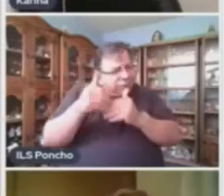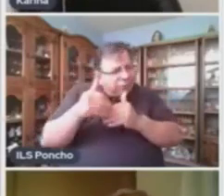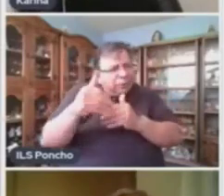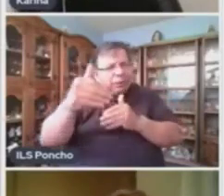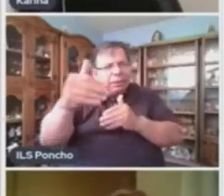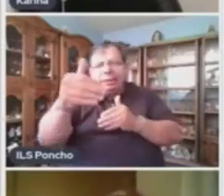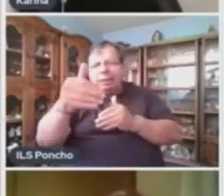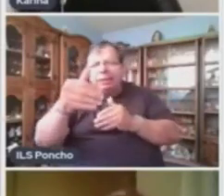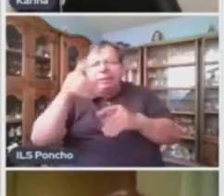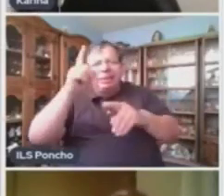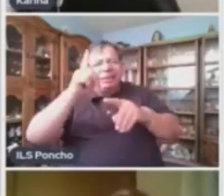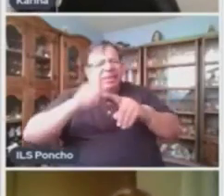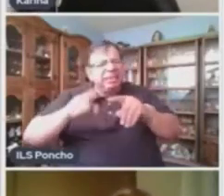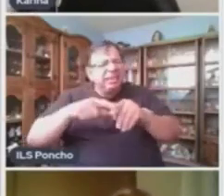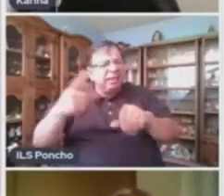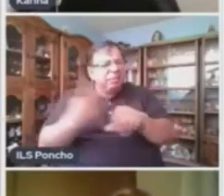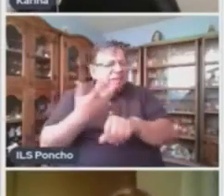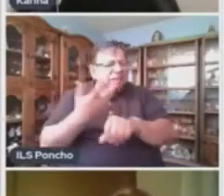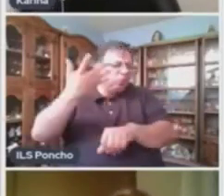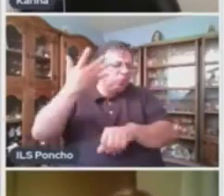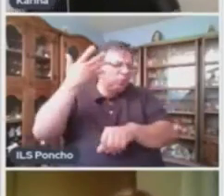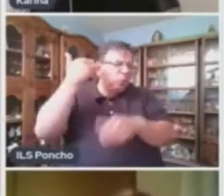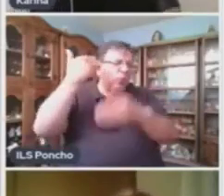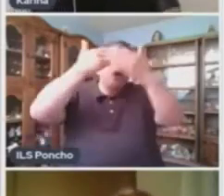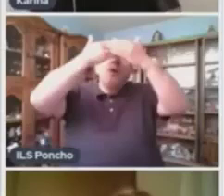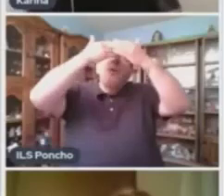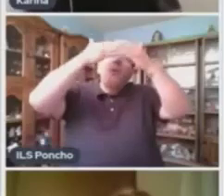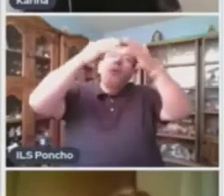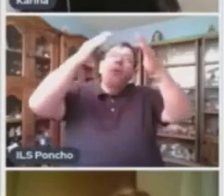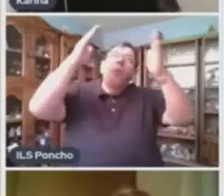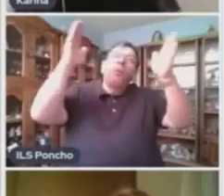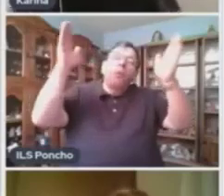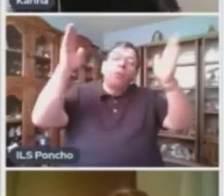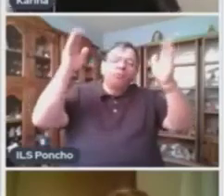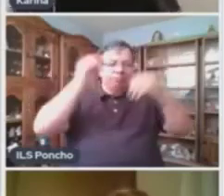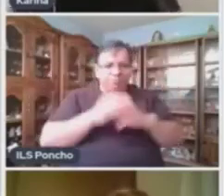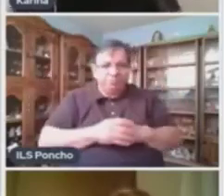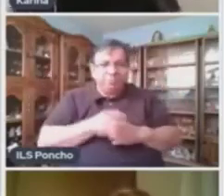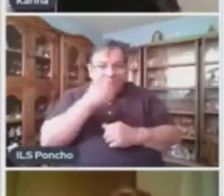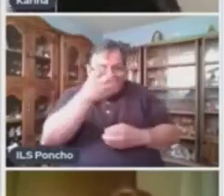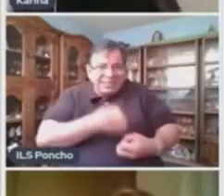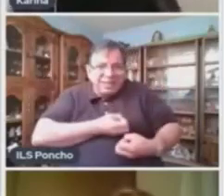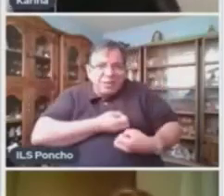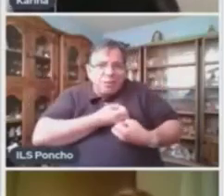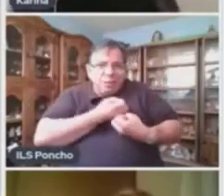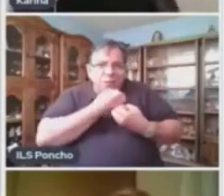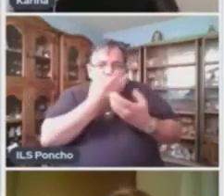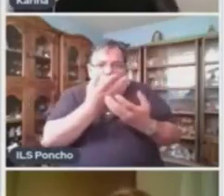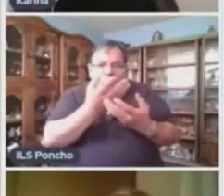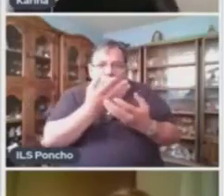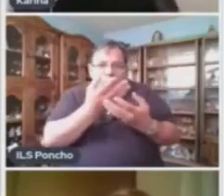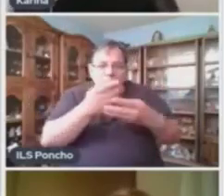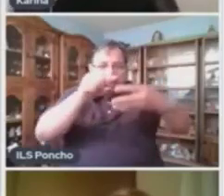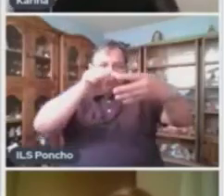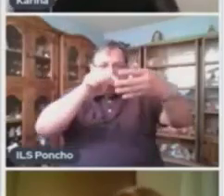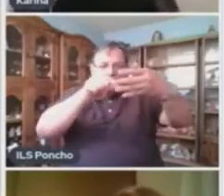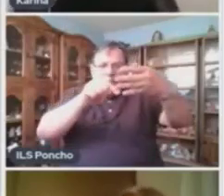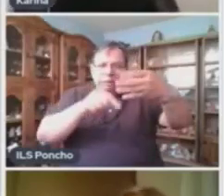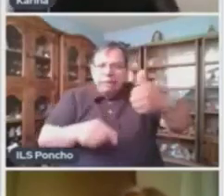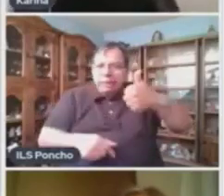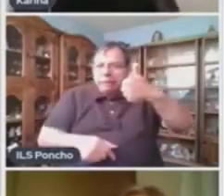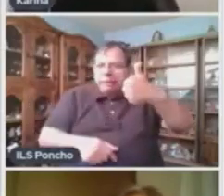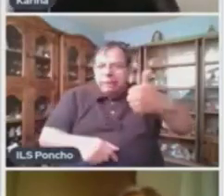escombros Y destapar el cielo Si observan, en este pequeño poema Tenemos seis versos